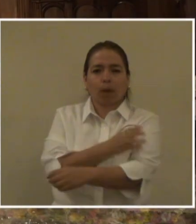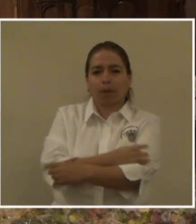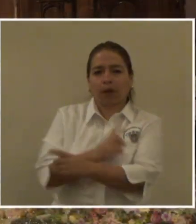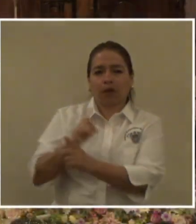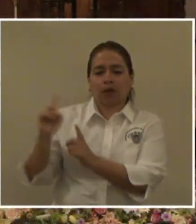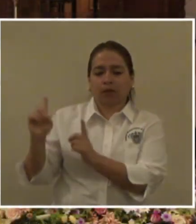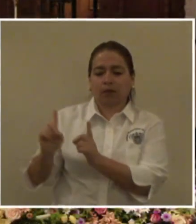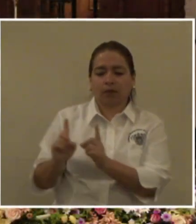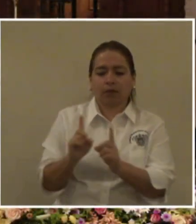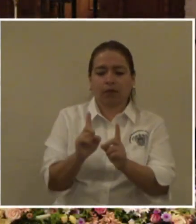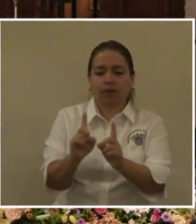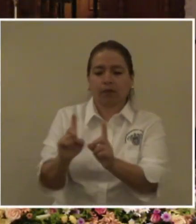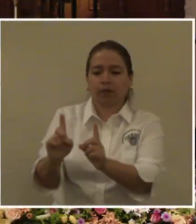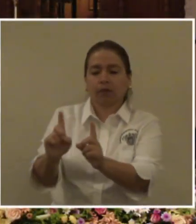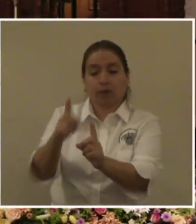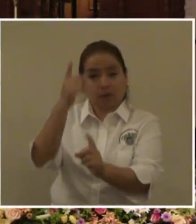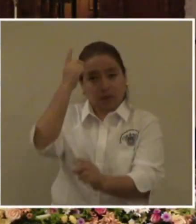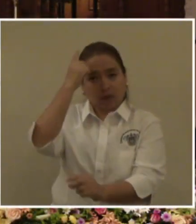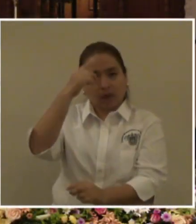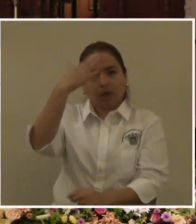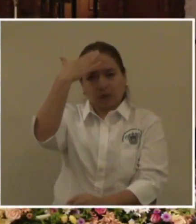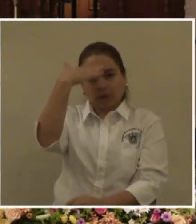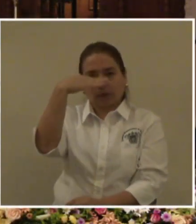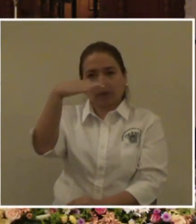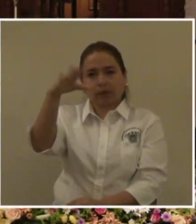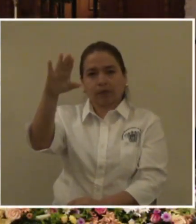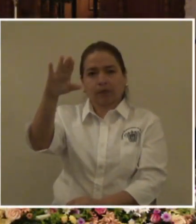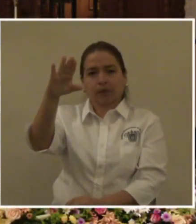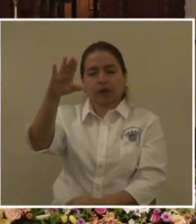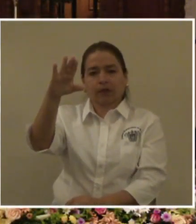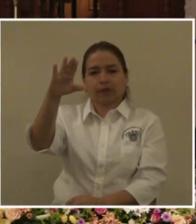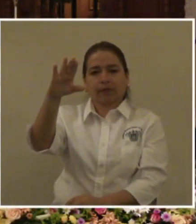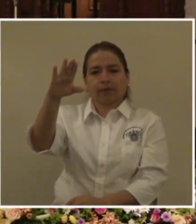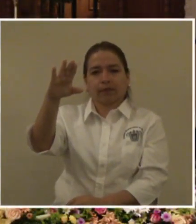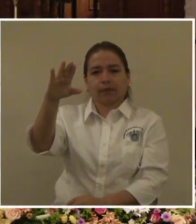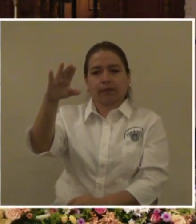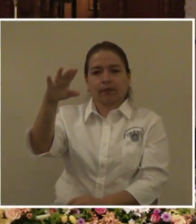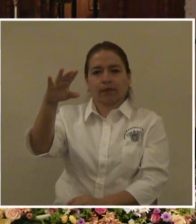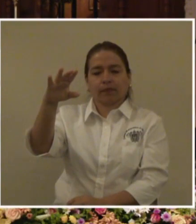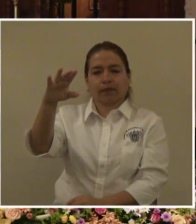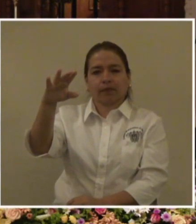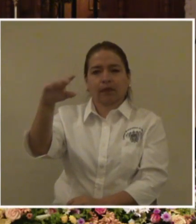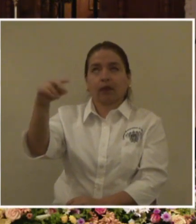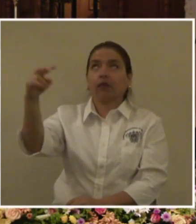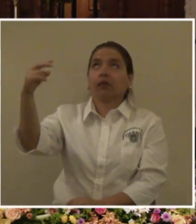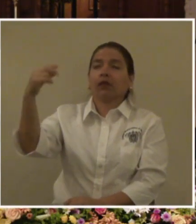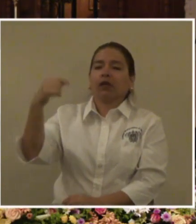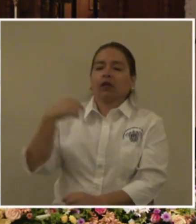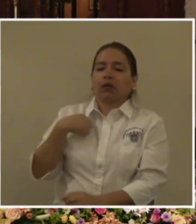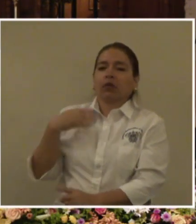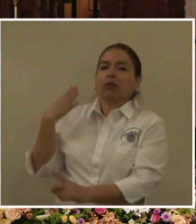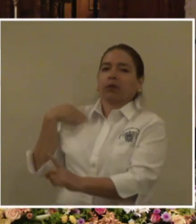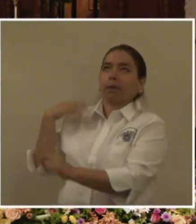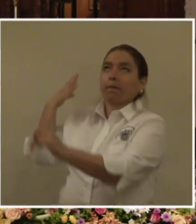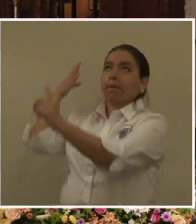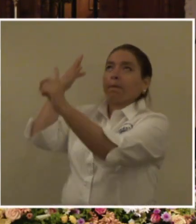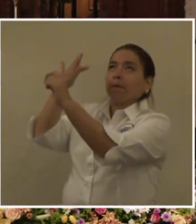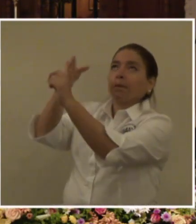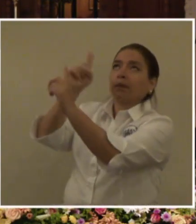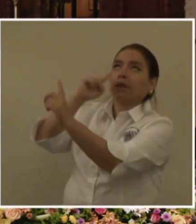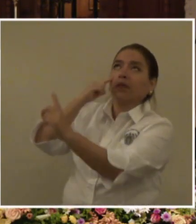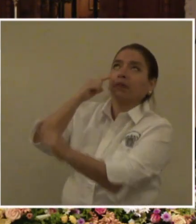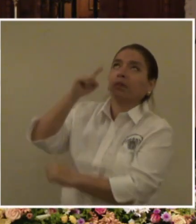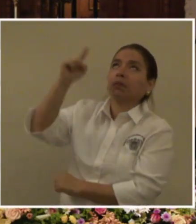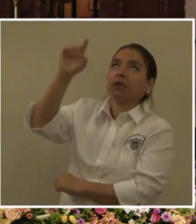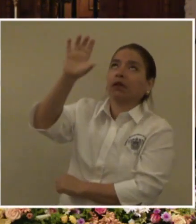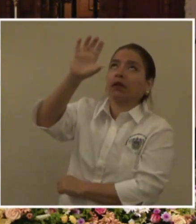pero sabiendo que estamos mirando al cielo donde está